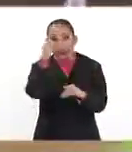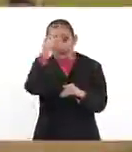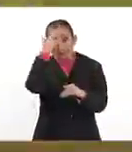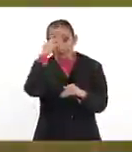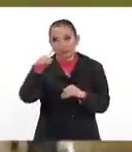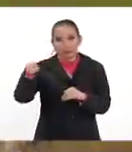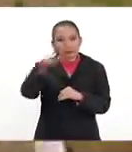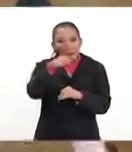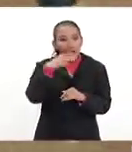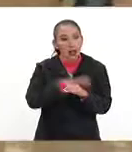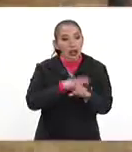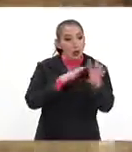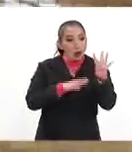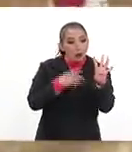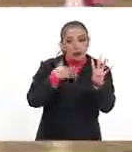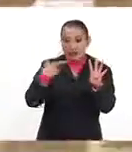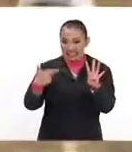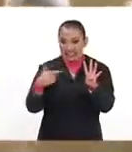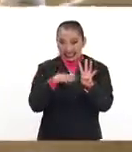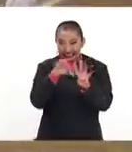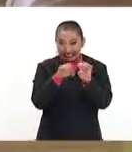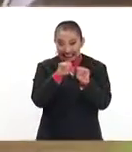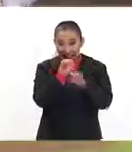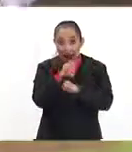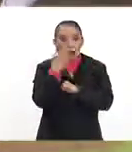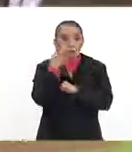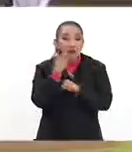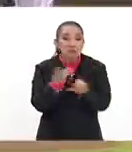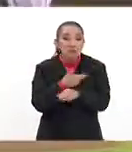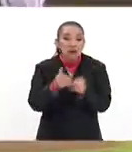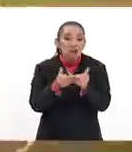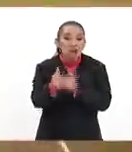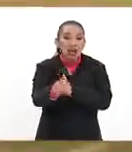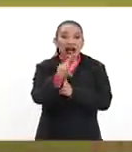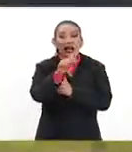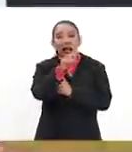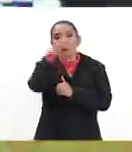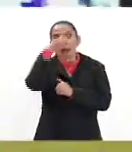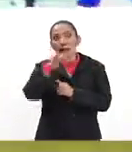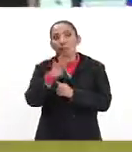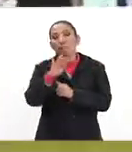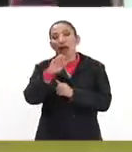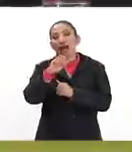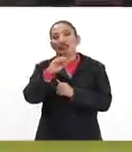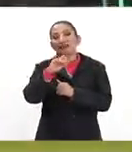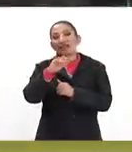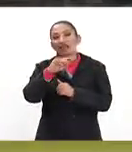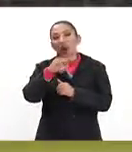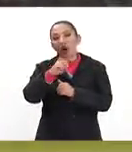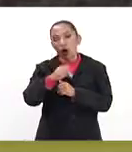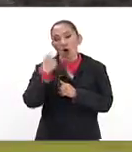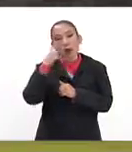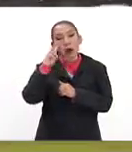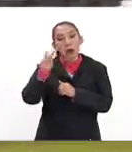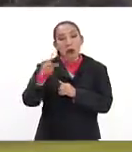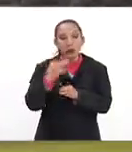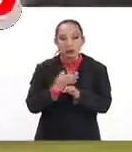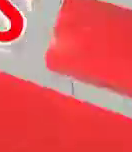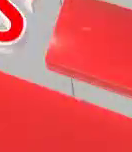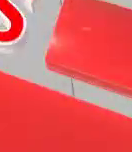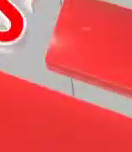del que gane 4 de 7. Y vamos a ver qué sucede con la liga mexicana del Pacífico. Así las semifinales al momento.